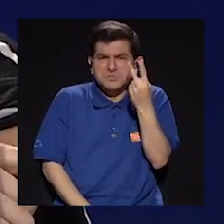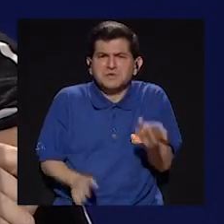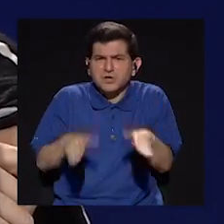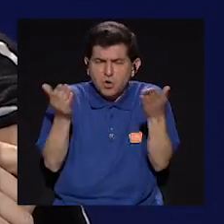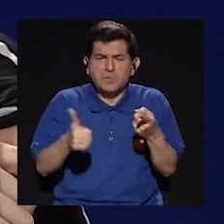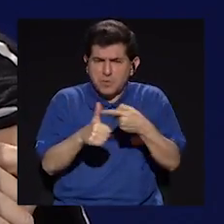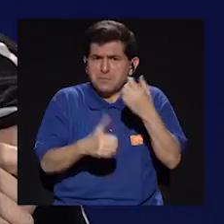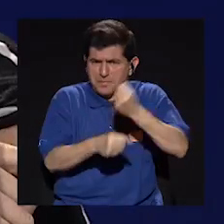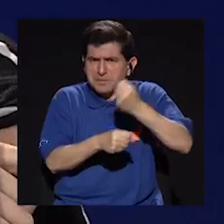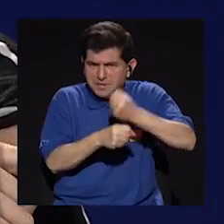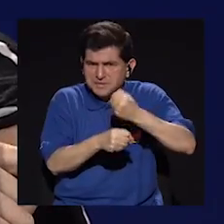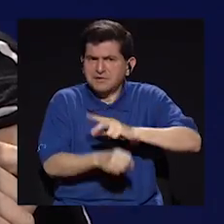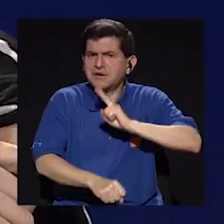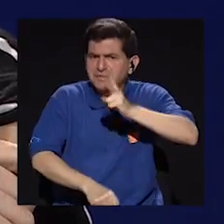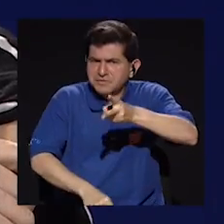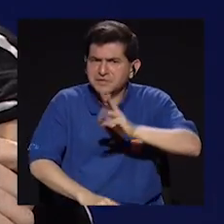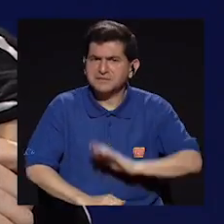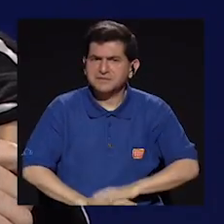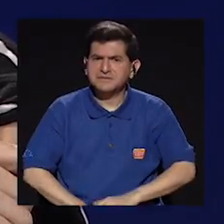lo ves, ¿lo ves como ópera prima?